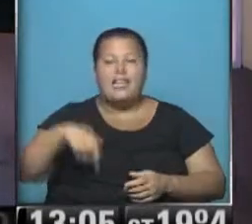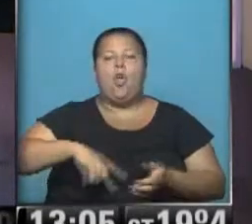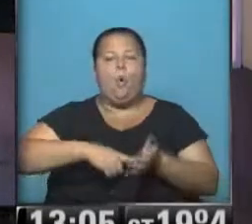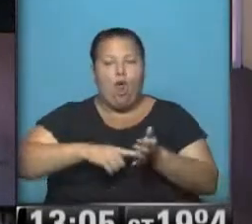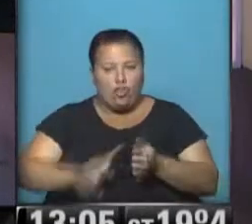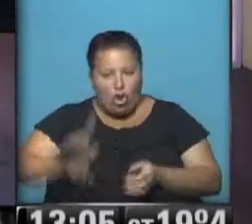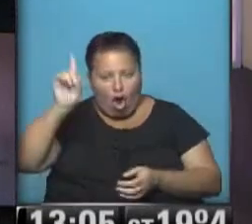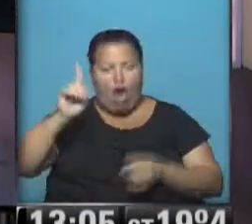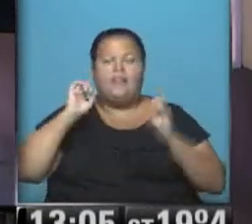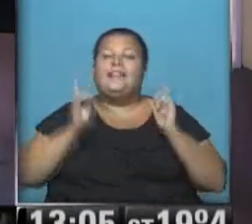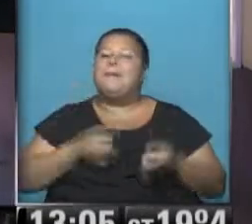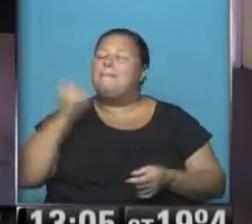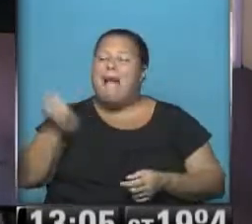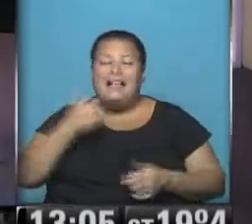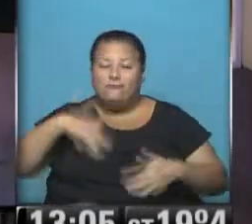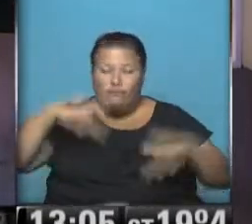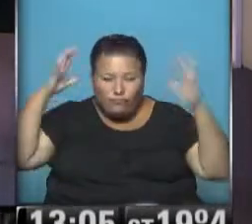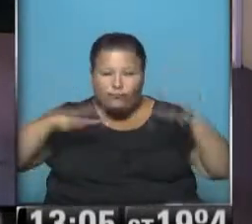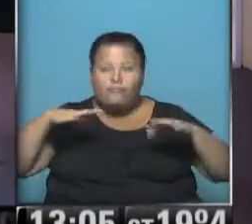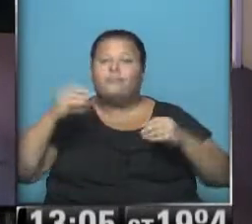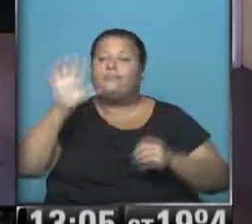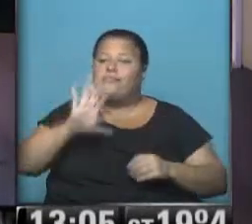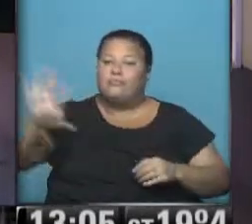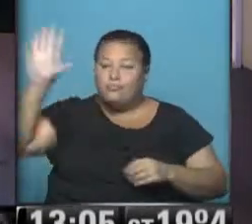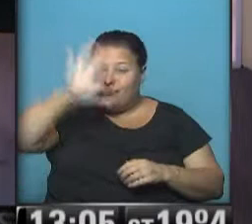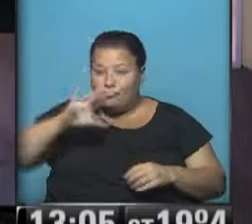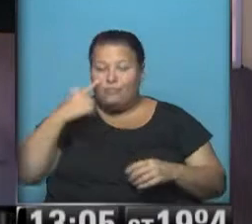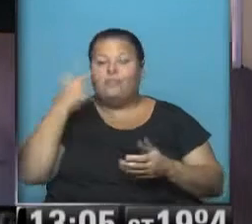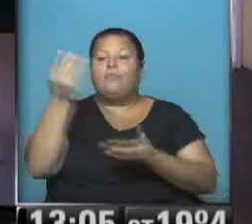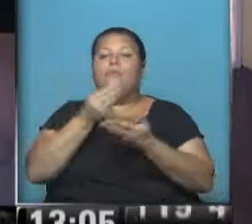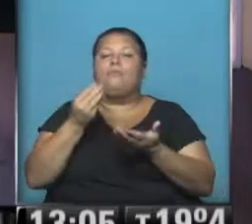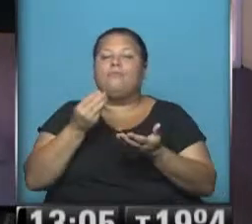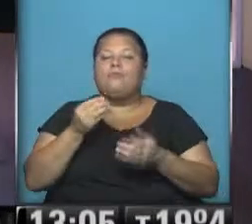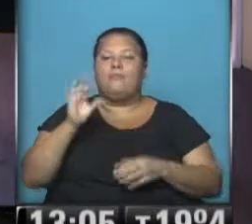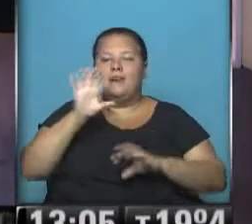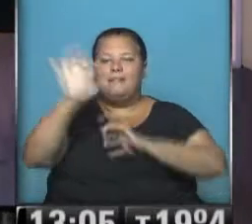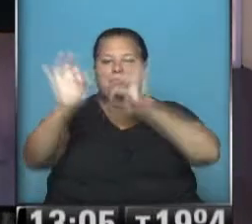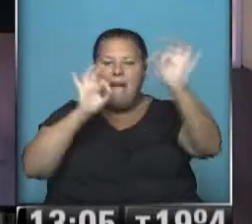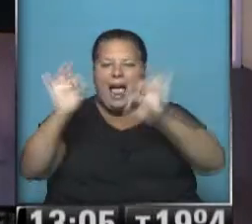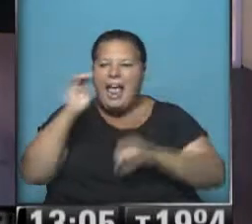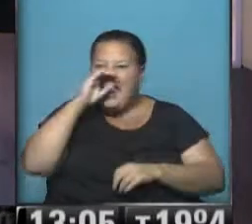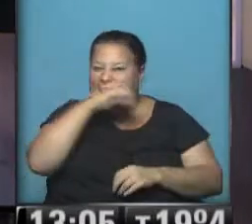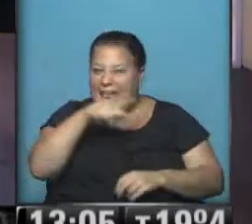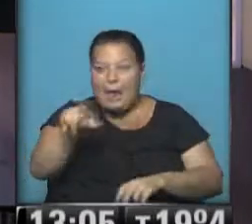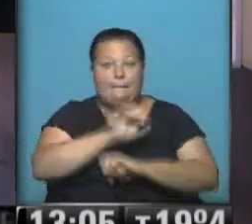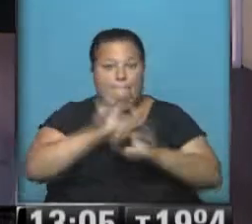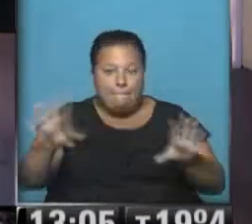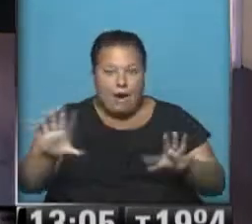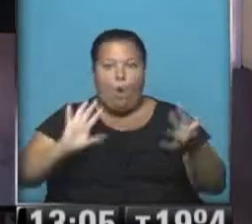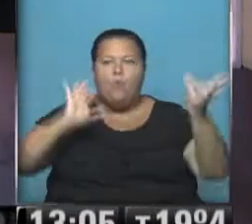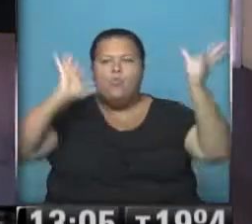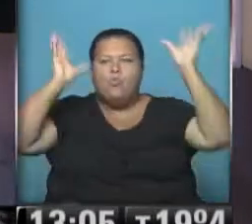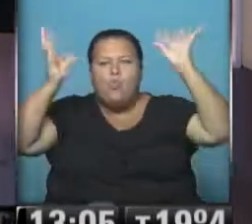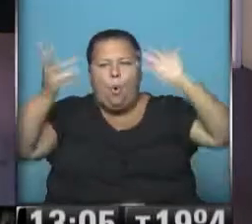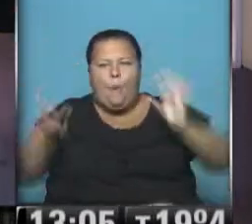Aires. Pero lo más intenso está representado por las manchas negras, donde las nubes son